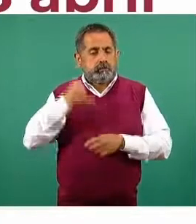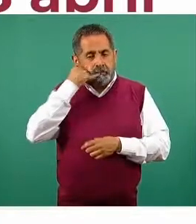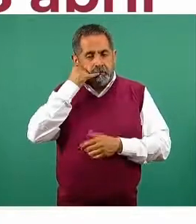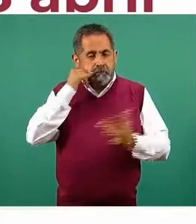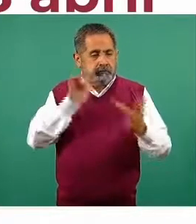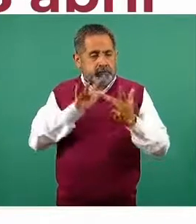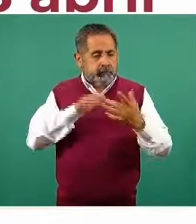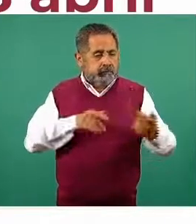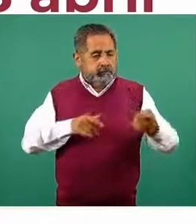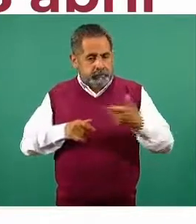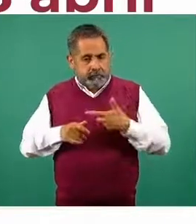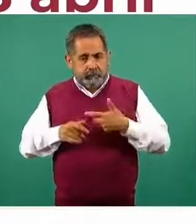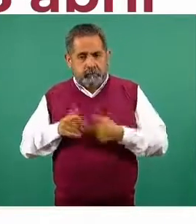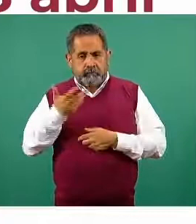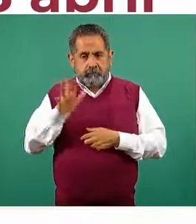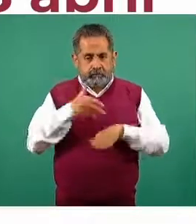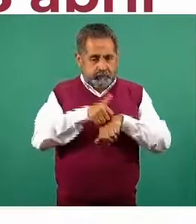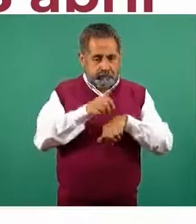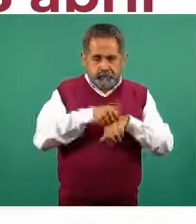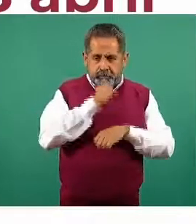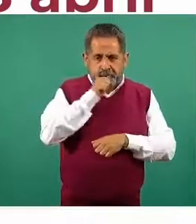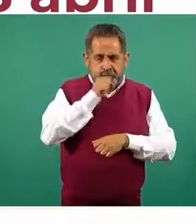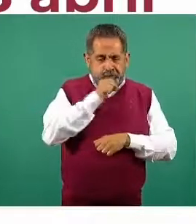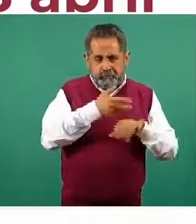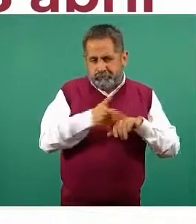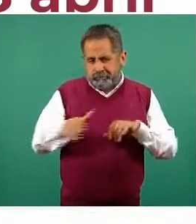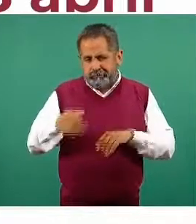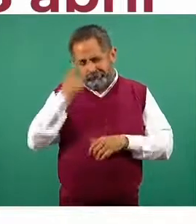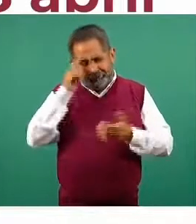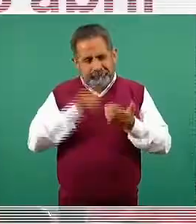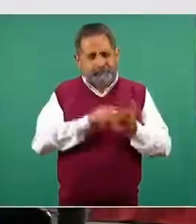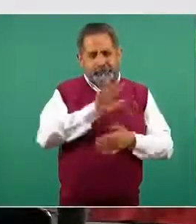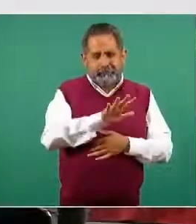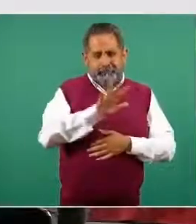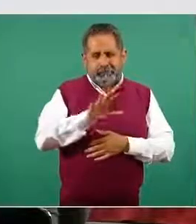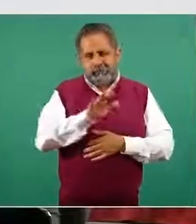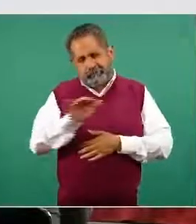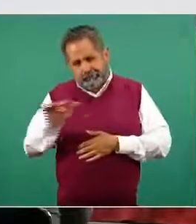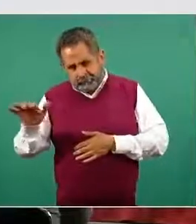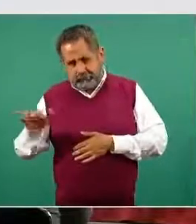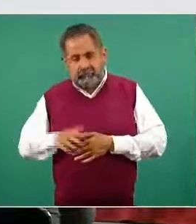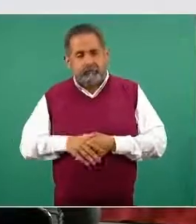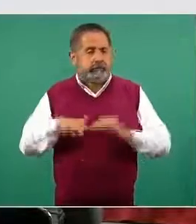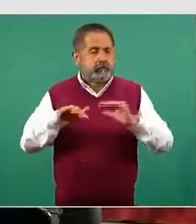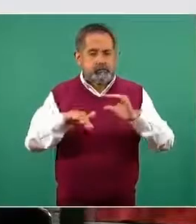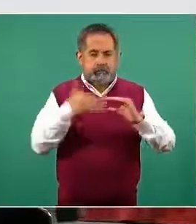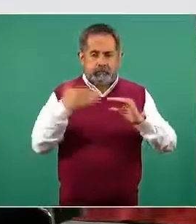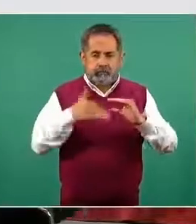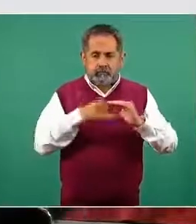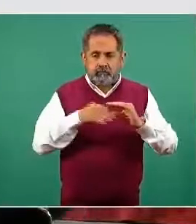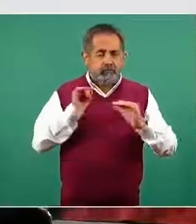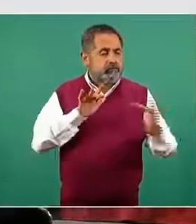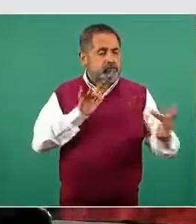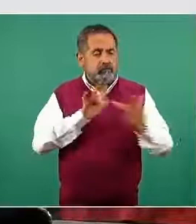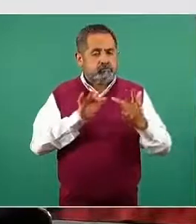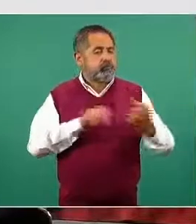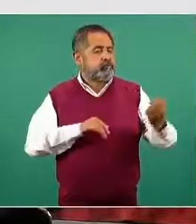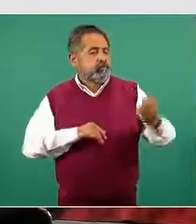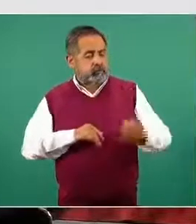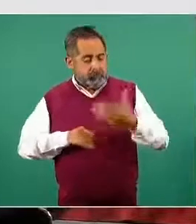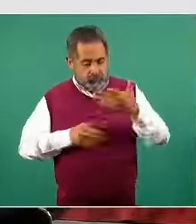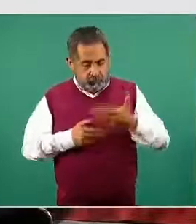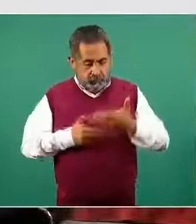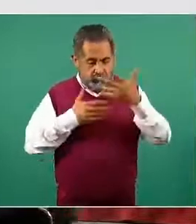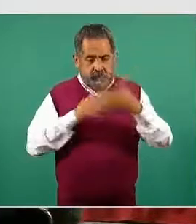contacto a 10 dígitos, como se marca actualmente de acuerdo a COFETEL, y correos electrónicos de contacto para tener